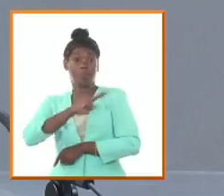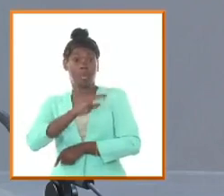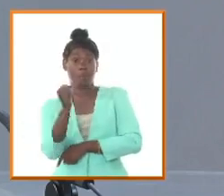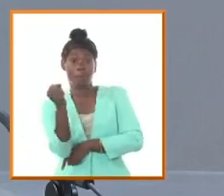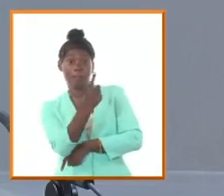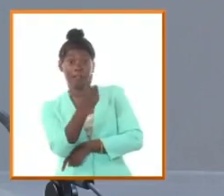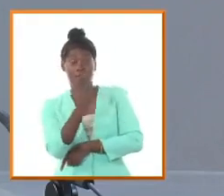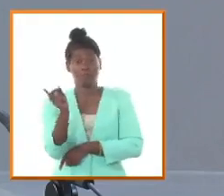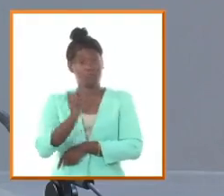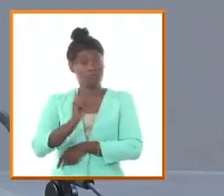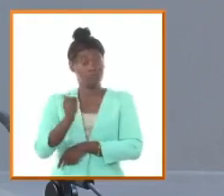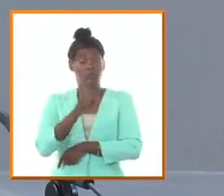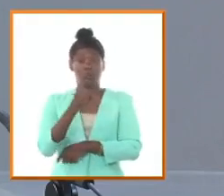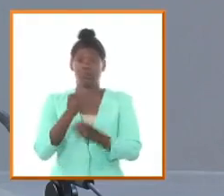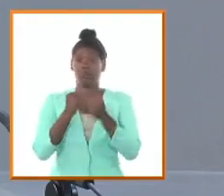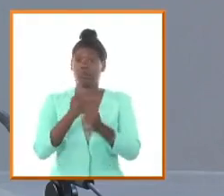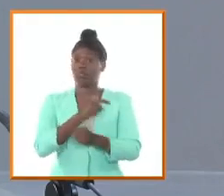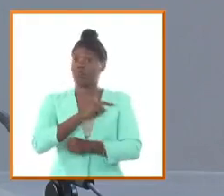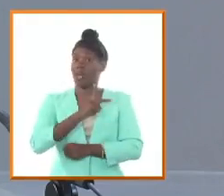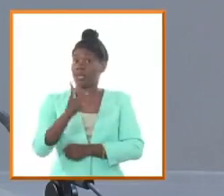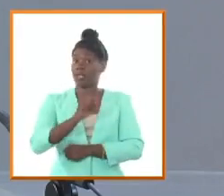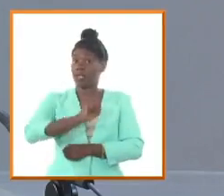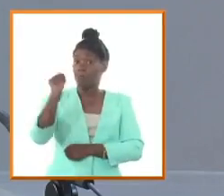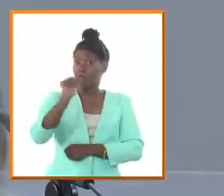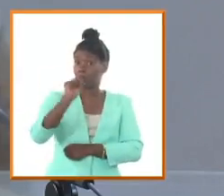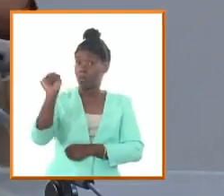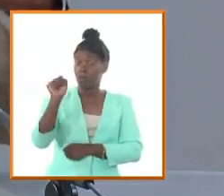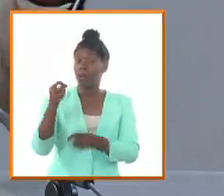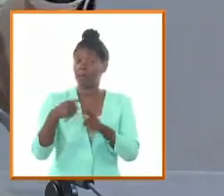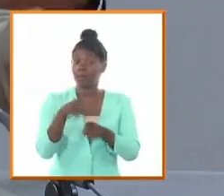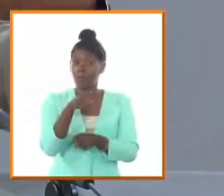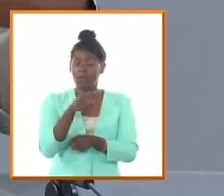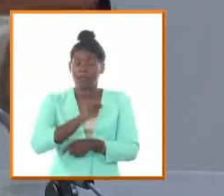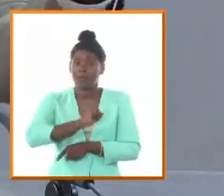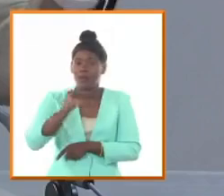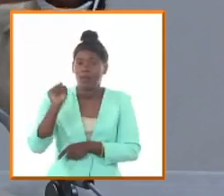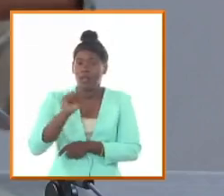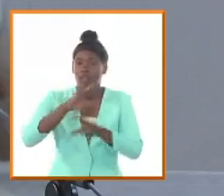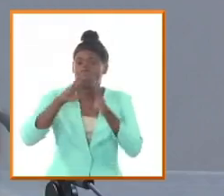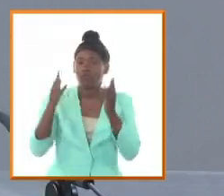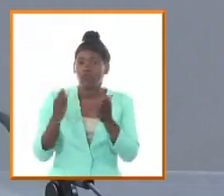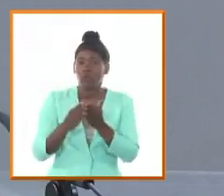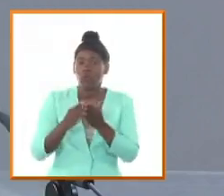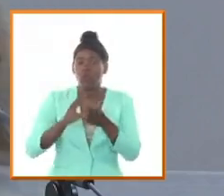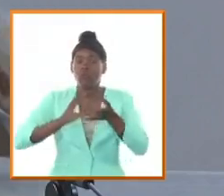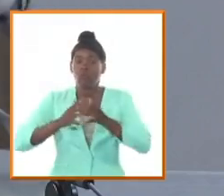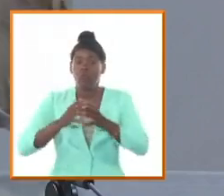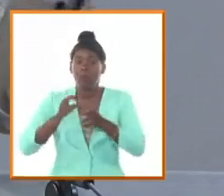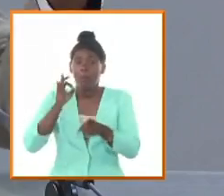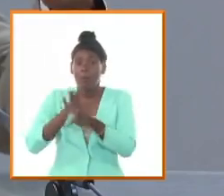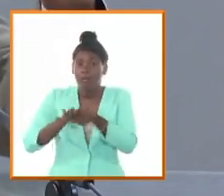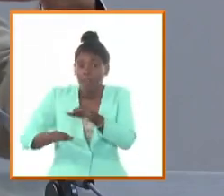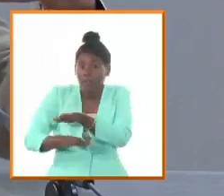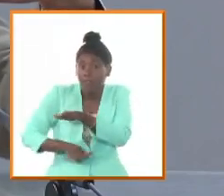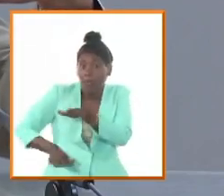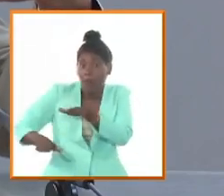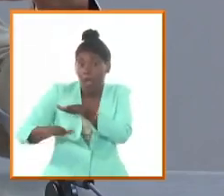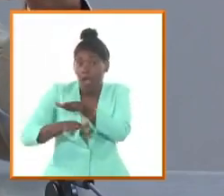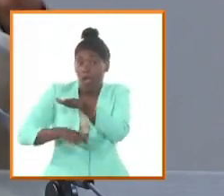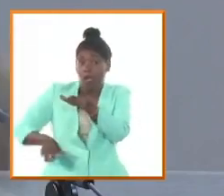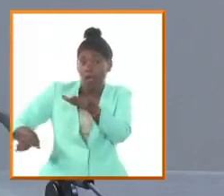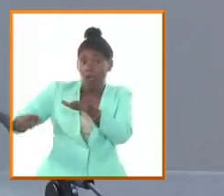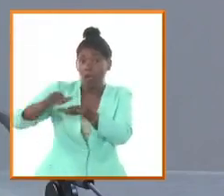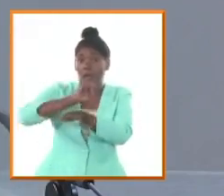solamente el guerrero que vence en el campo de batalla sino el Agramonte que organiza toda una estructura logística que sostiene